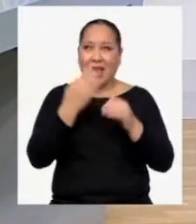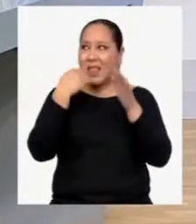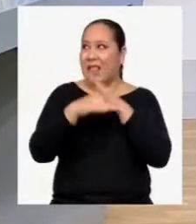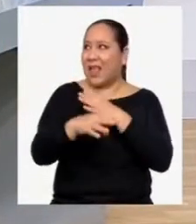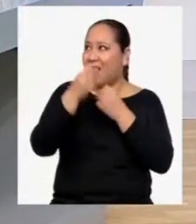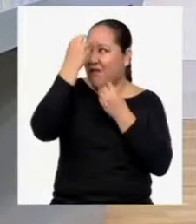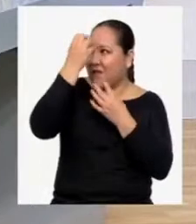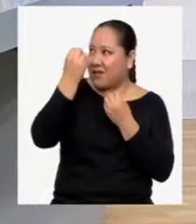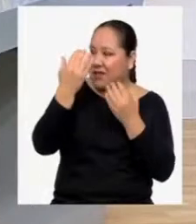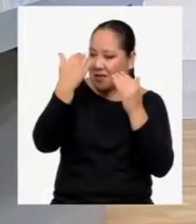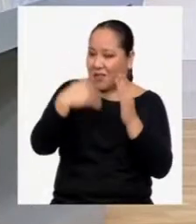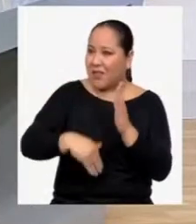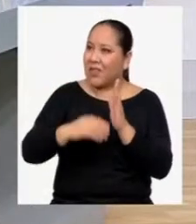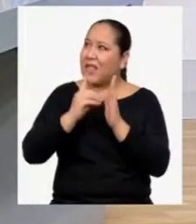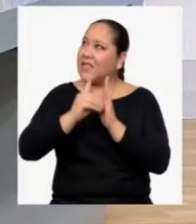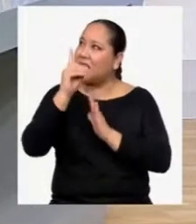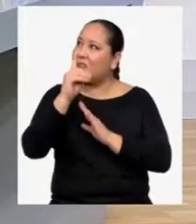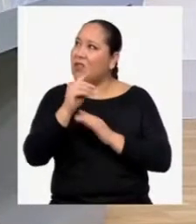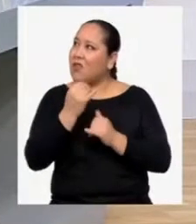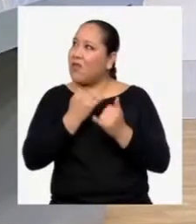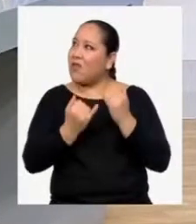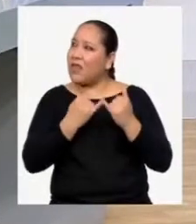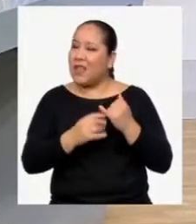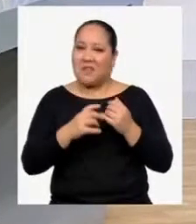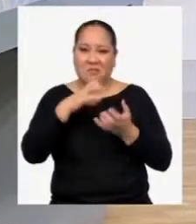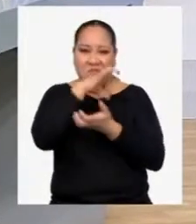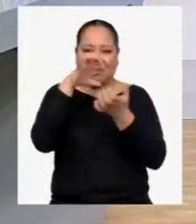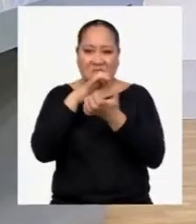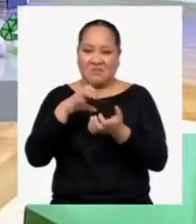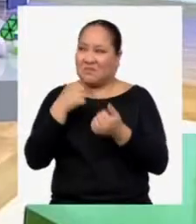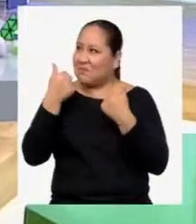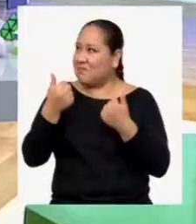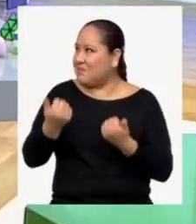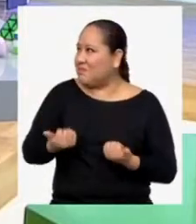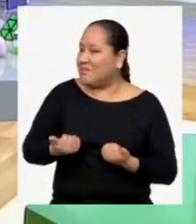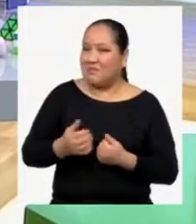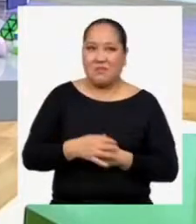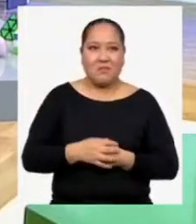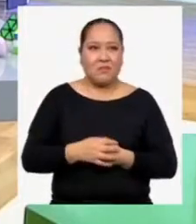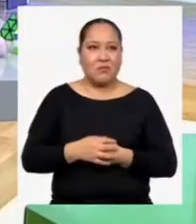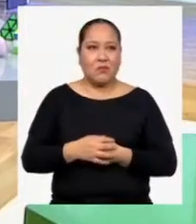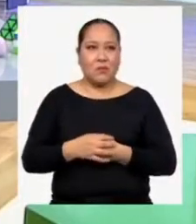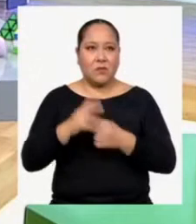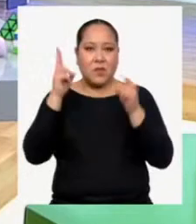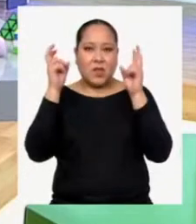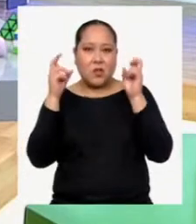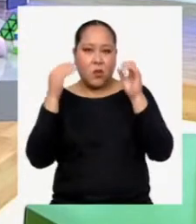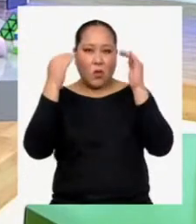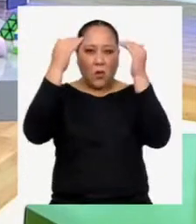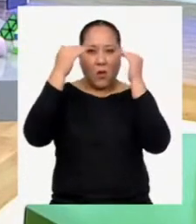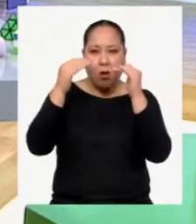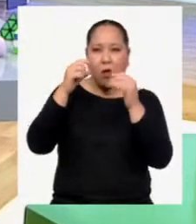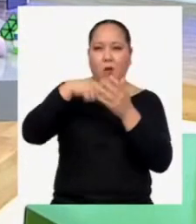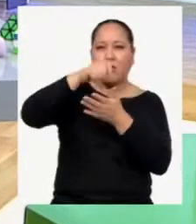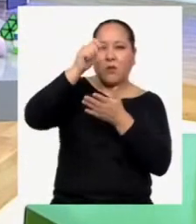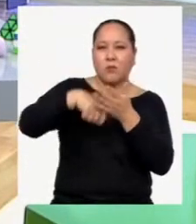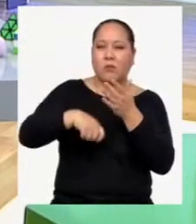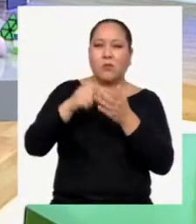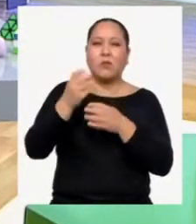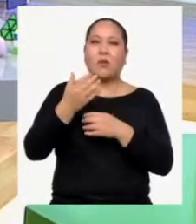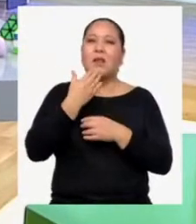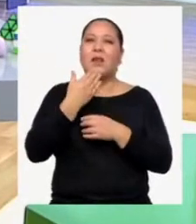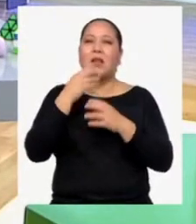información, desarrollo y conclusión ¿Qué tal combinación? Título y autor Entrada, información,